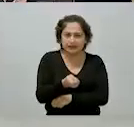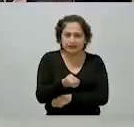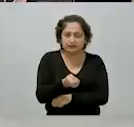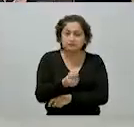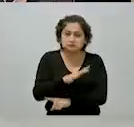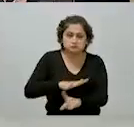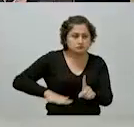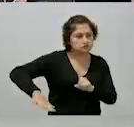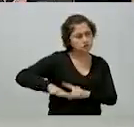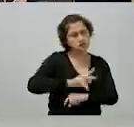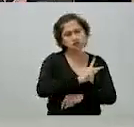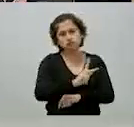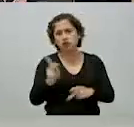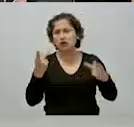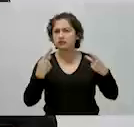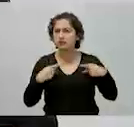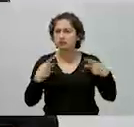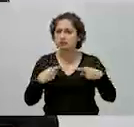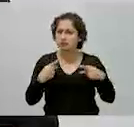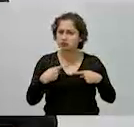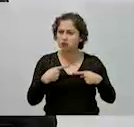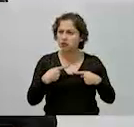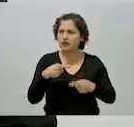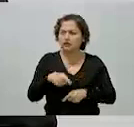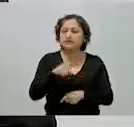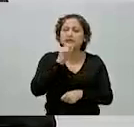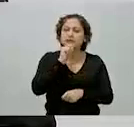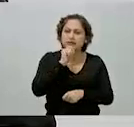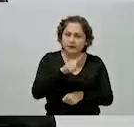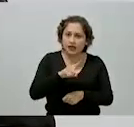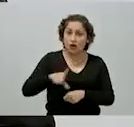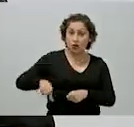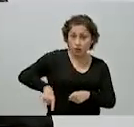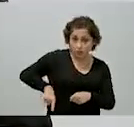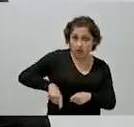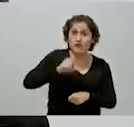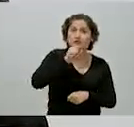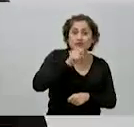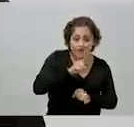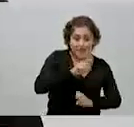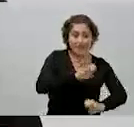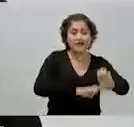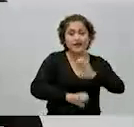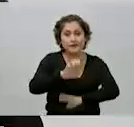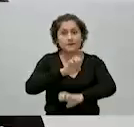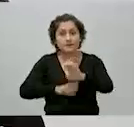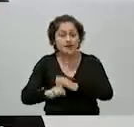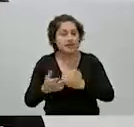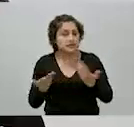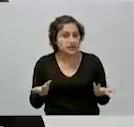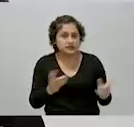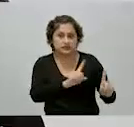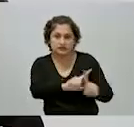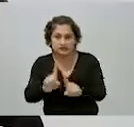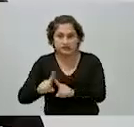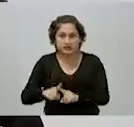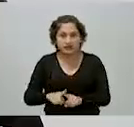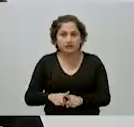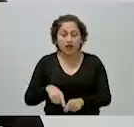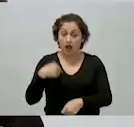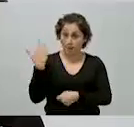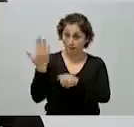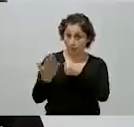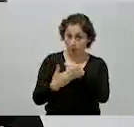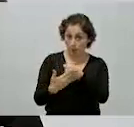pueblo, que hacen los gobiernos y que hacen las empresas también. Porque ya en las placas que se